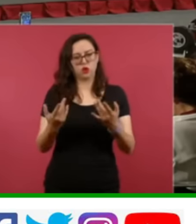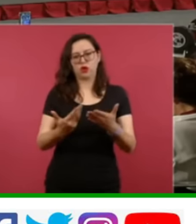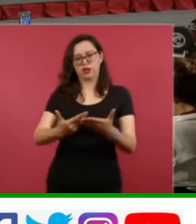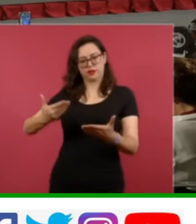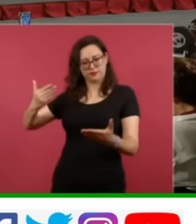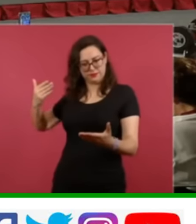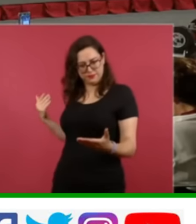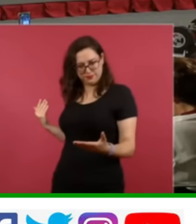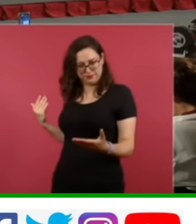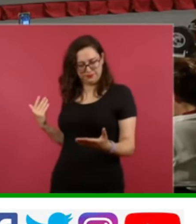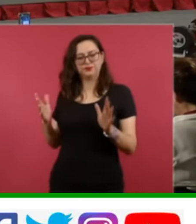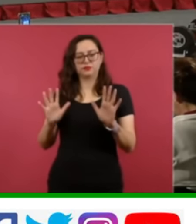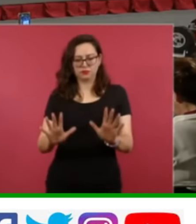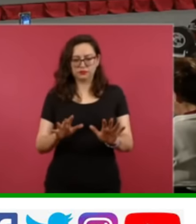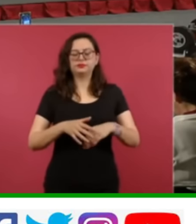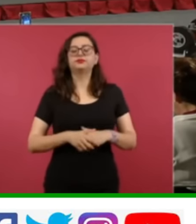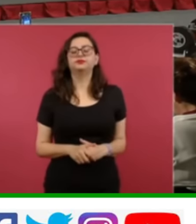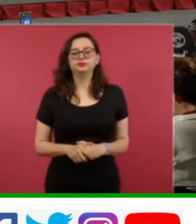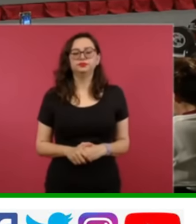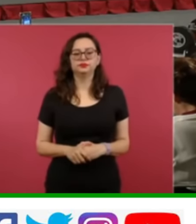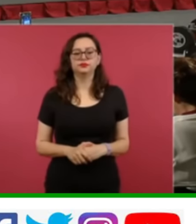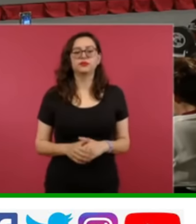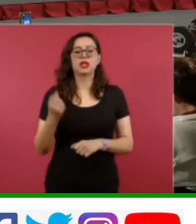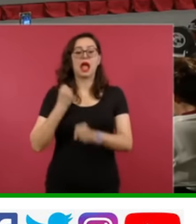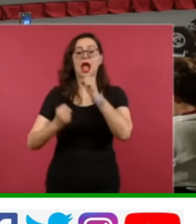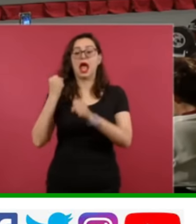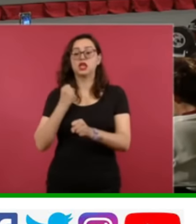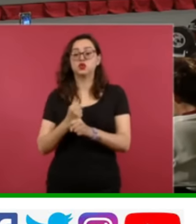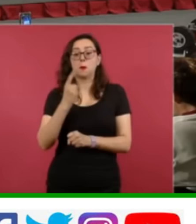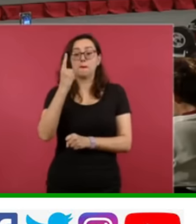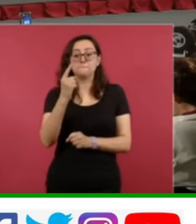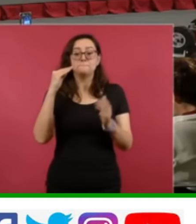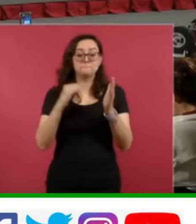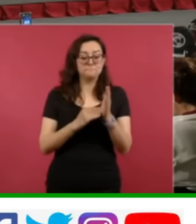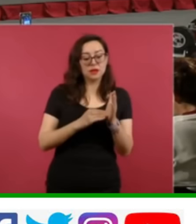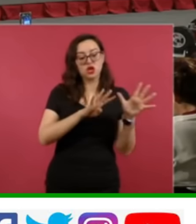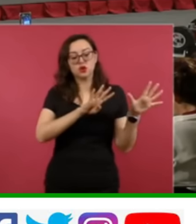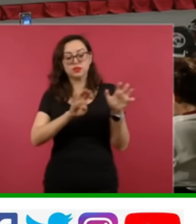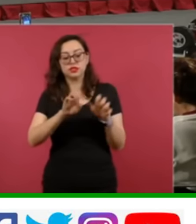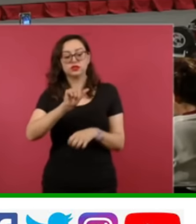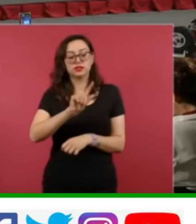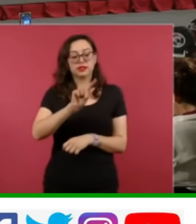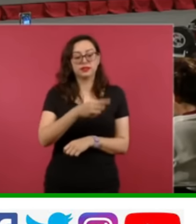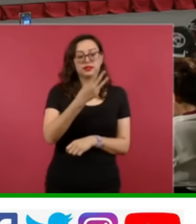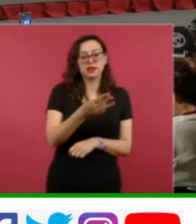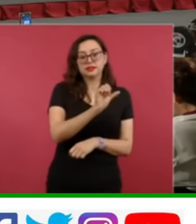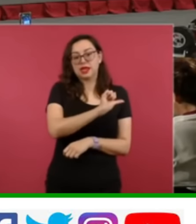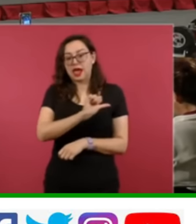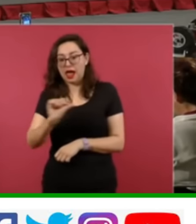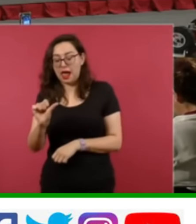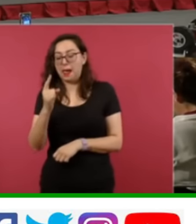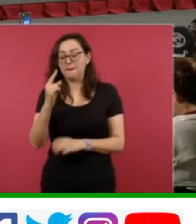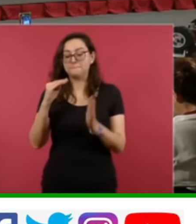funcionaba el sistema pensionario de 1973 a 1997, antes de la